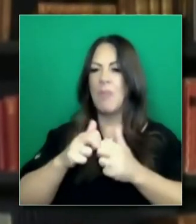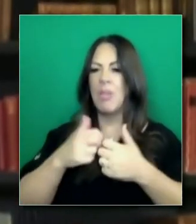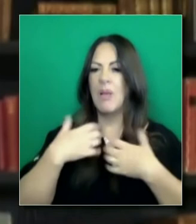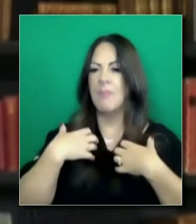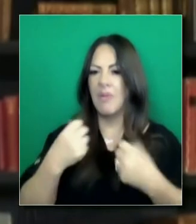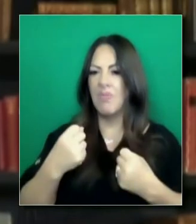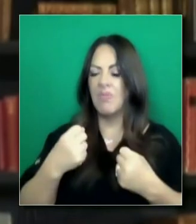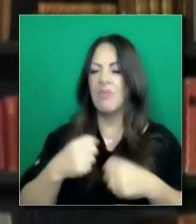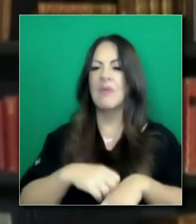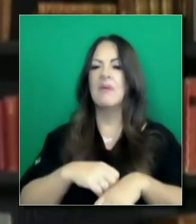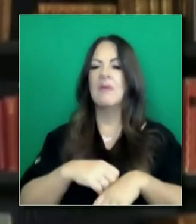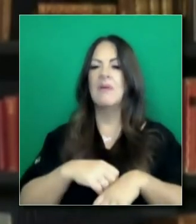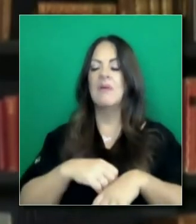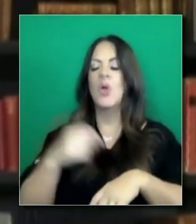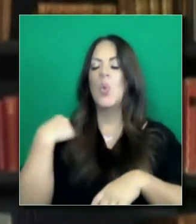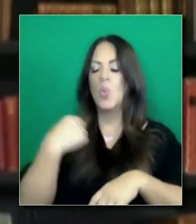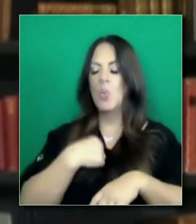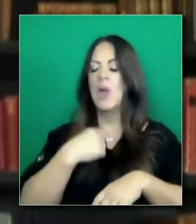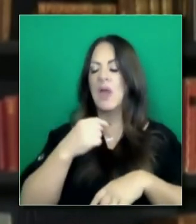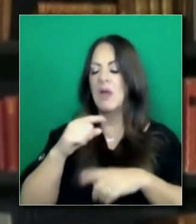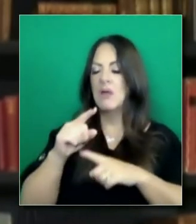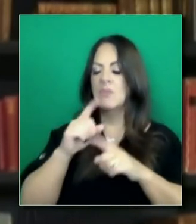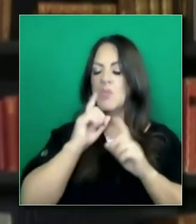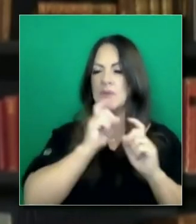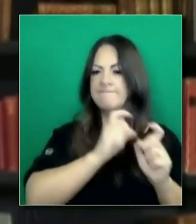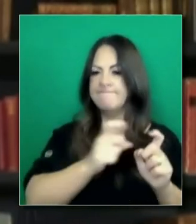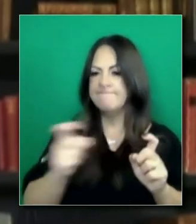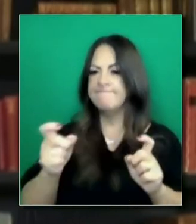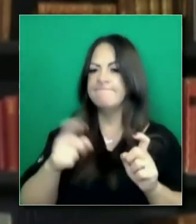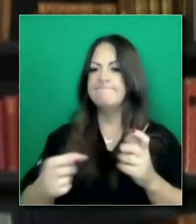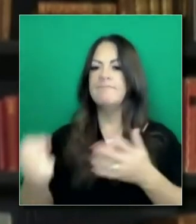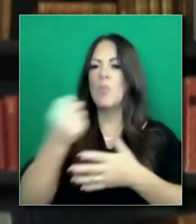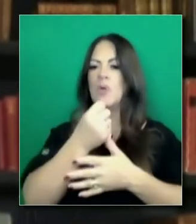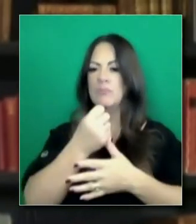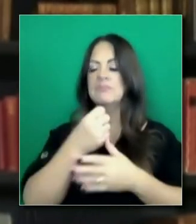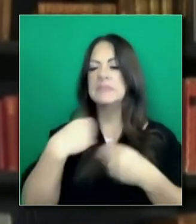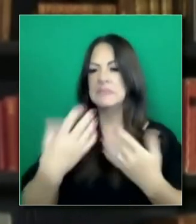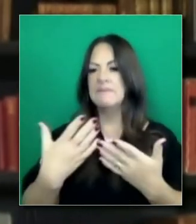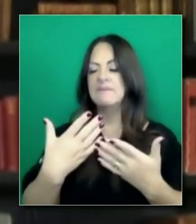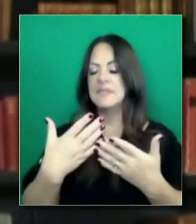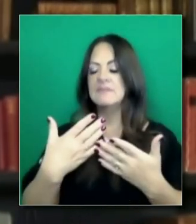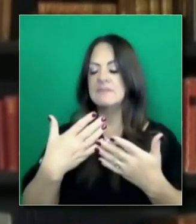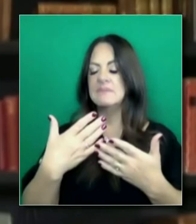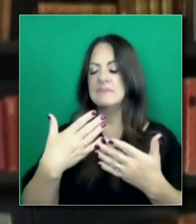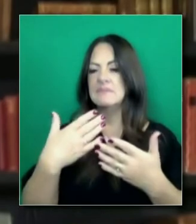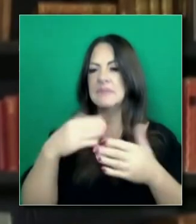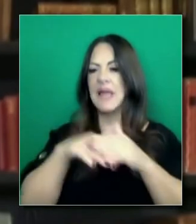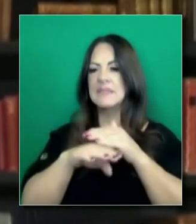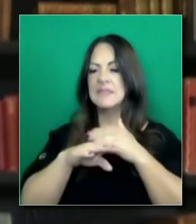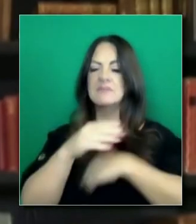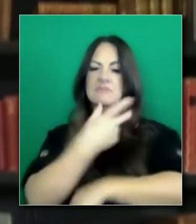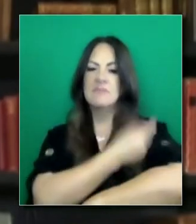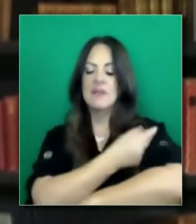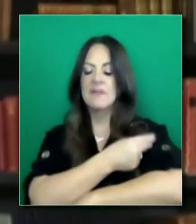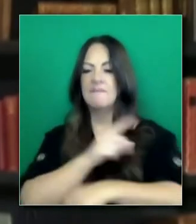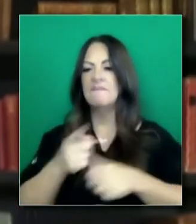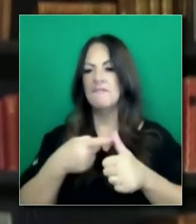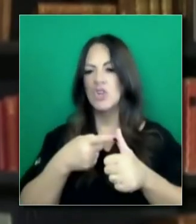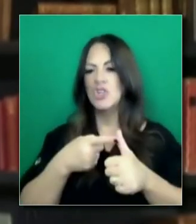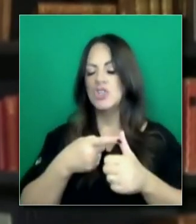en estos lugares. Eso lo vamos a revisar también para hacerlo prioridad para que tengan acceso a la vacuna.